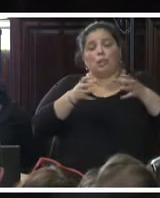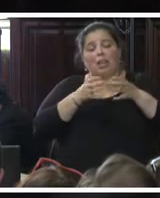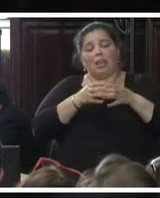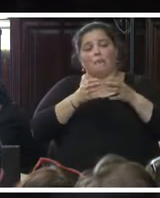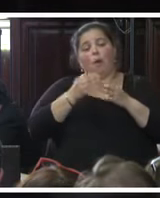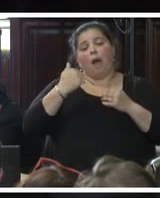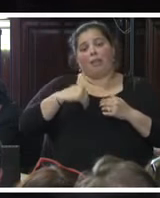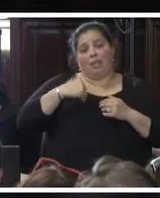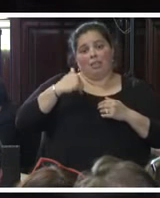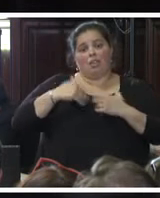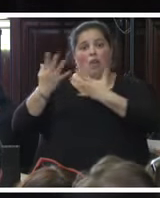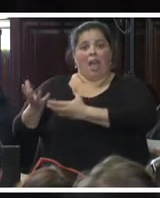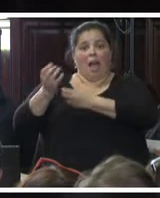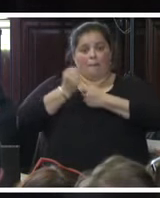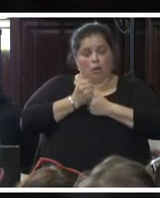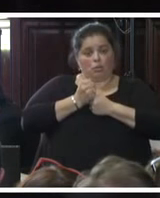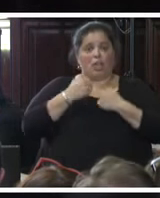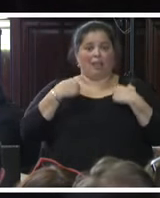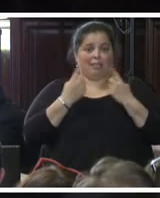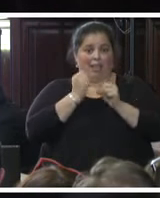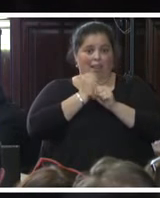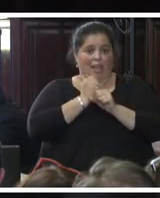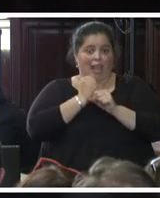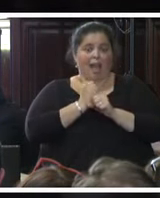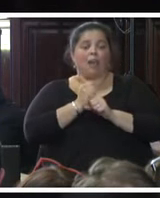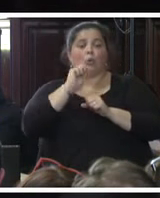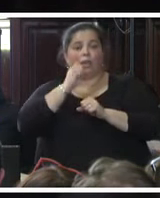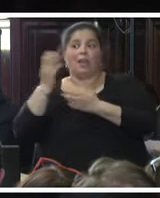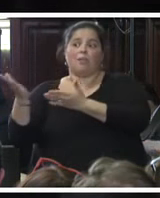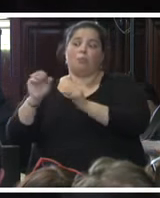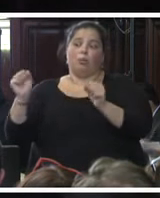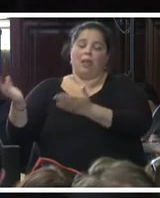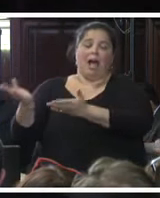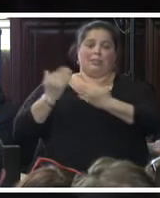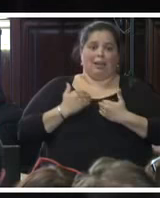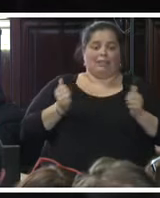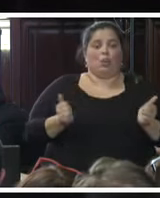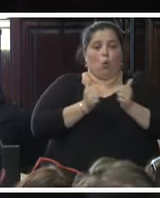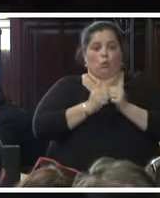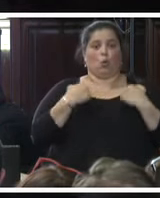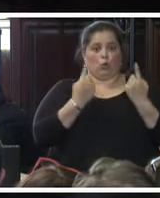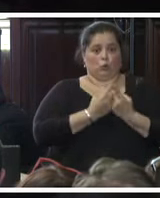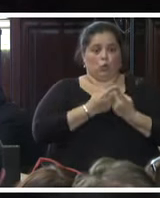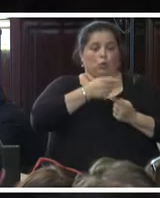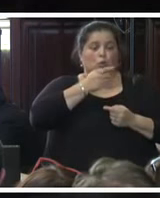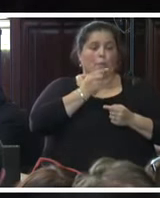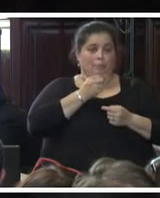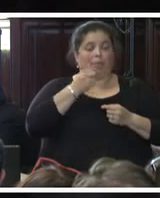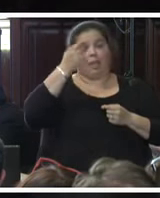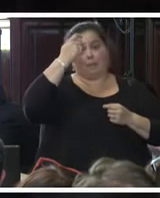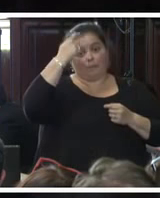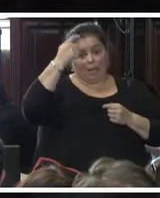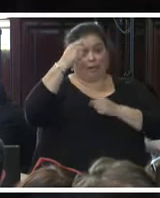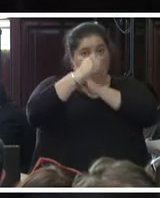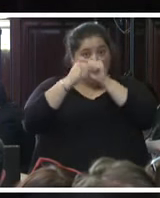apoya en esta tarea, pudiera acercarse con nuestros peritos como se hizo en el ejercicio anterior y pudiéramos establecer los puntos